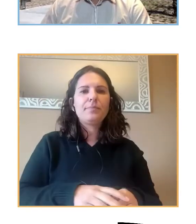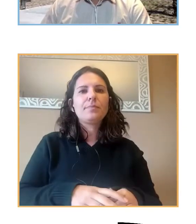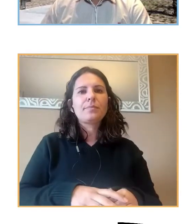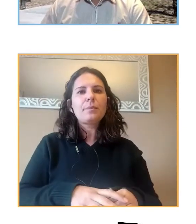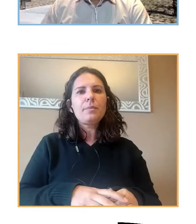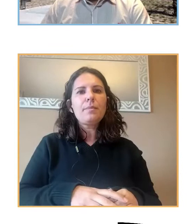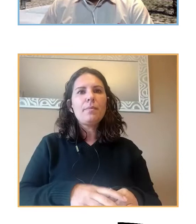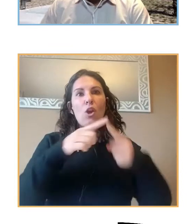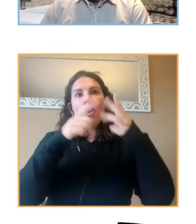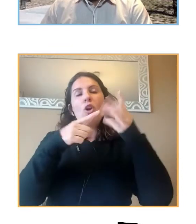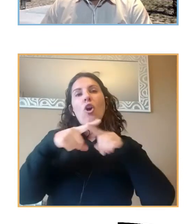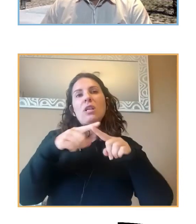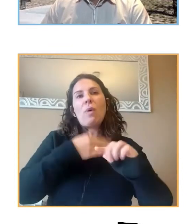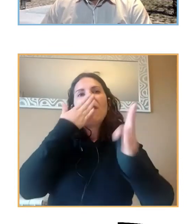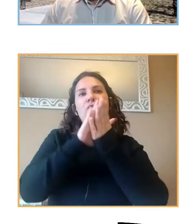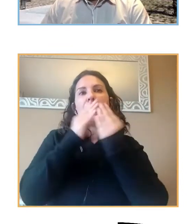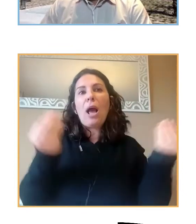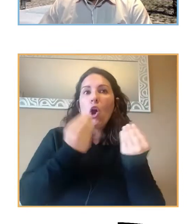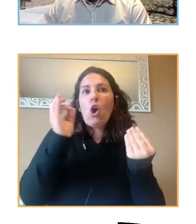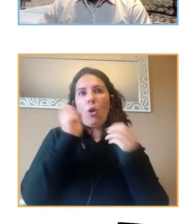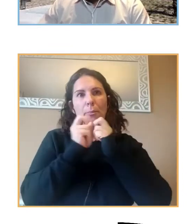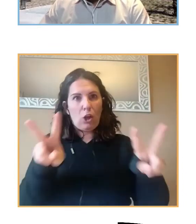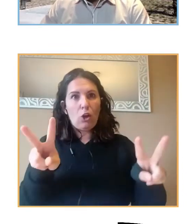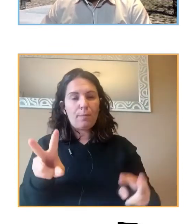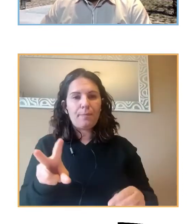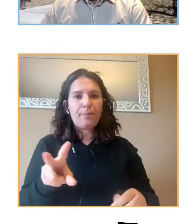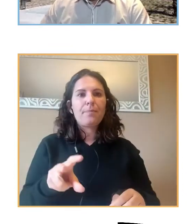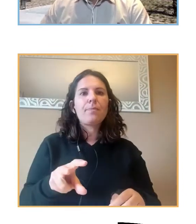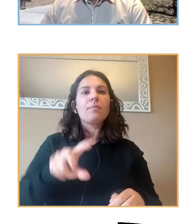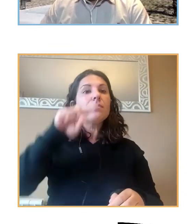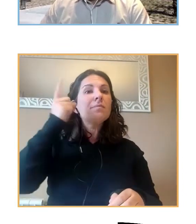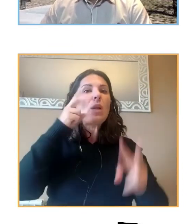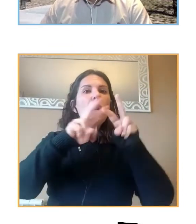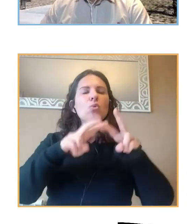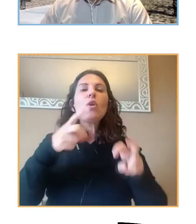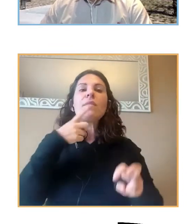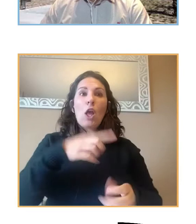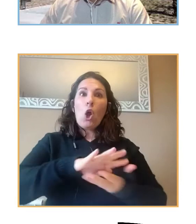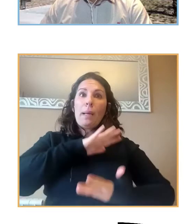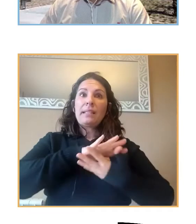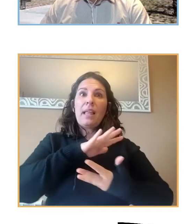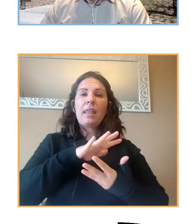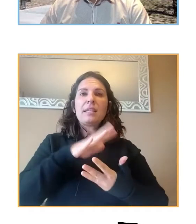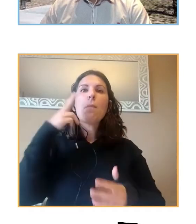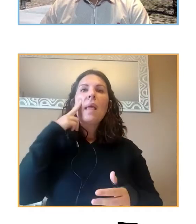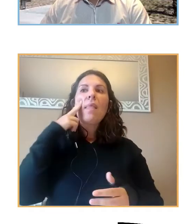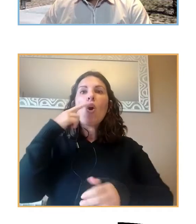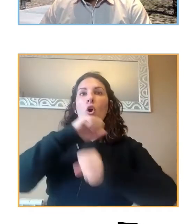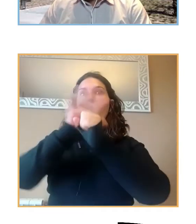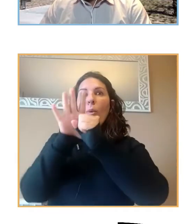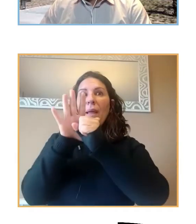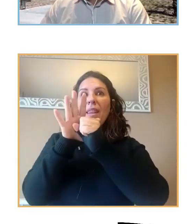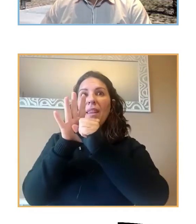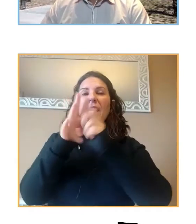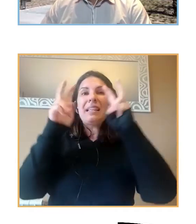hallado en un estudio concreto que estas competencias amortiguan el efecto del miedo al COVID sobre la ideación